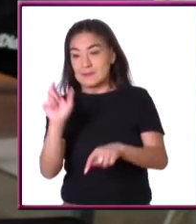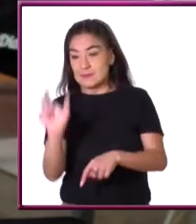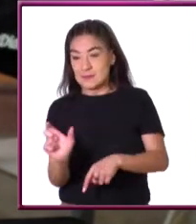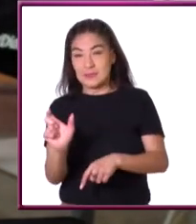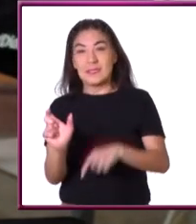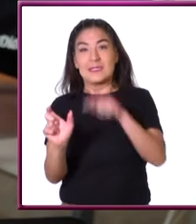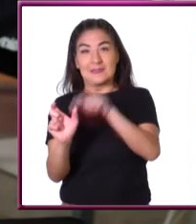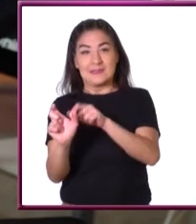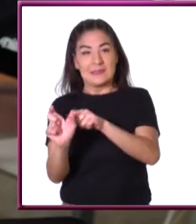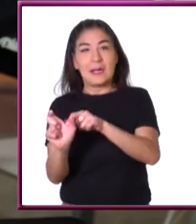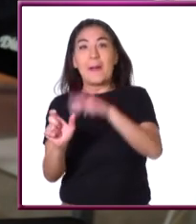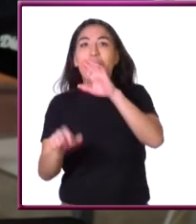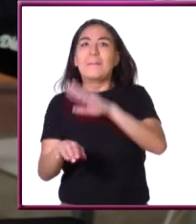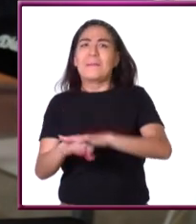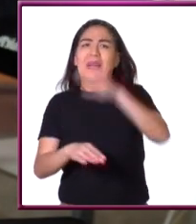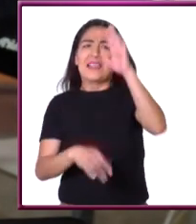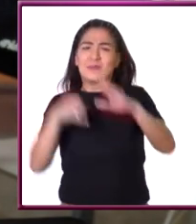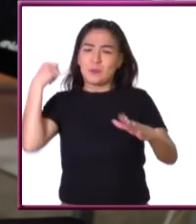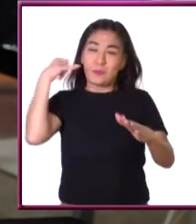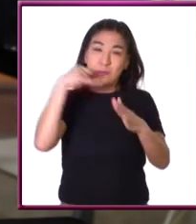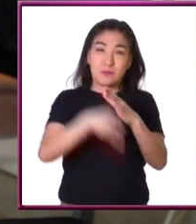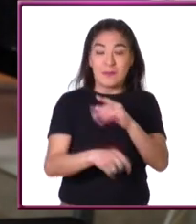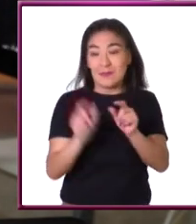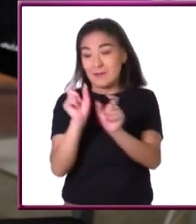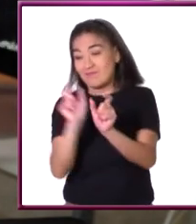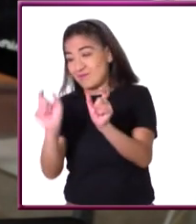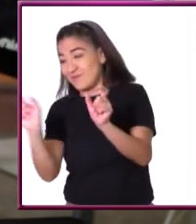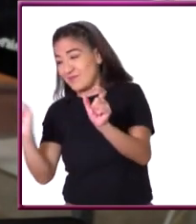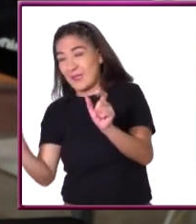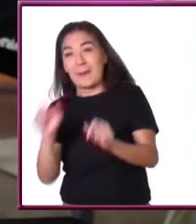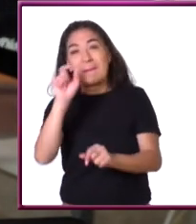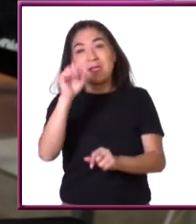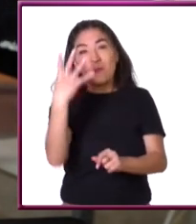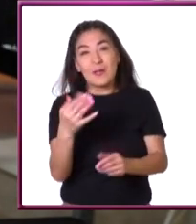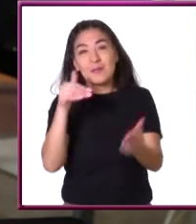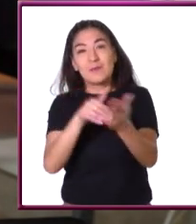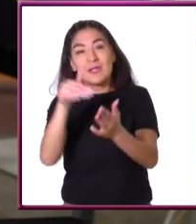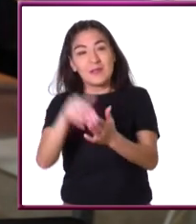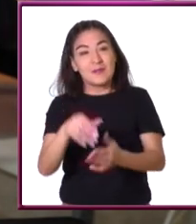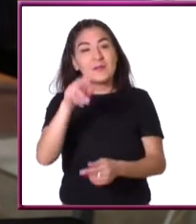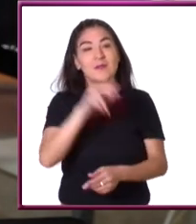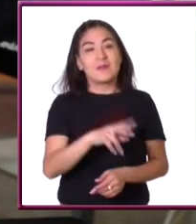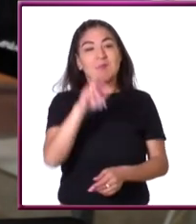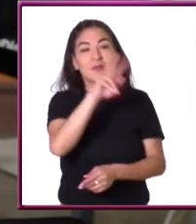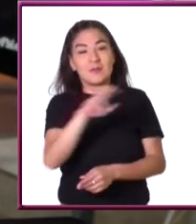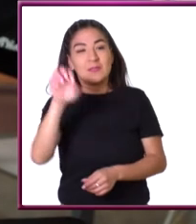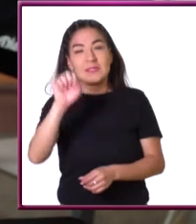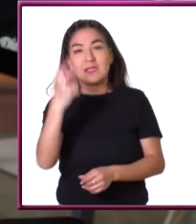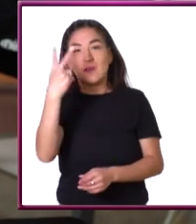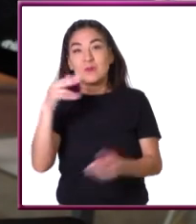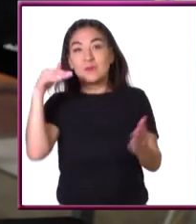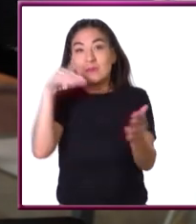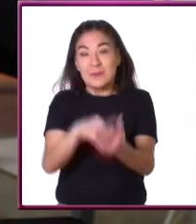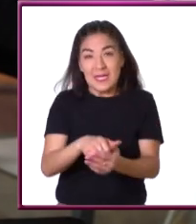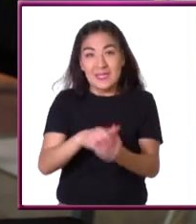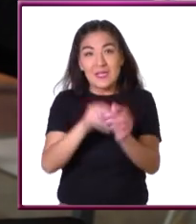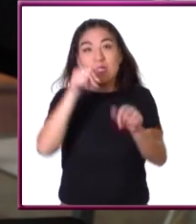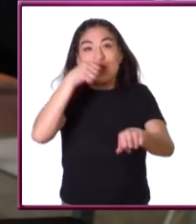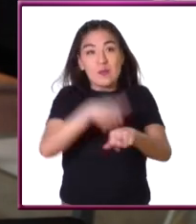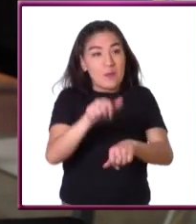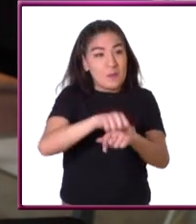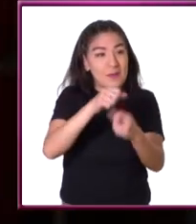ese número primo es tan grande que tiene 24 millones 862 mil 48